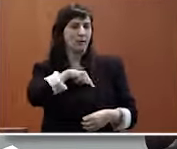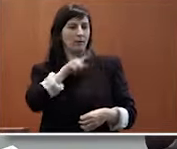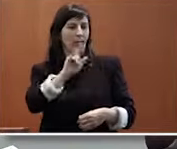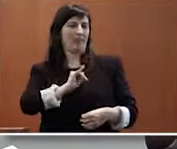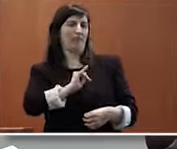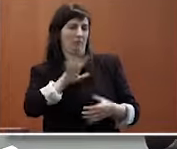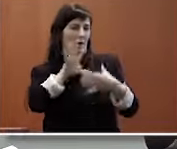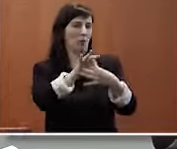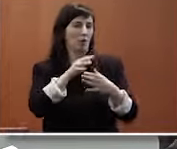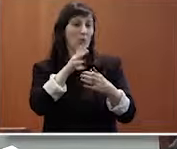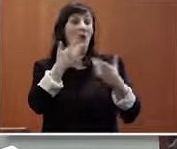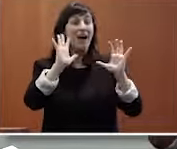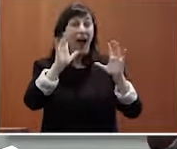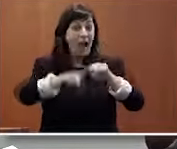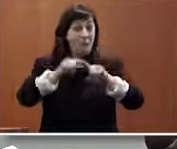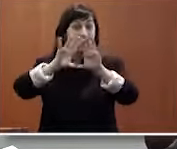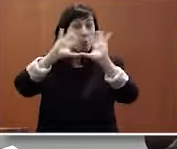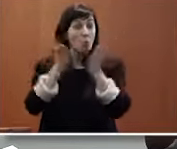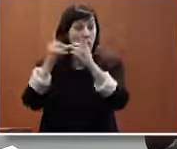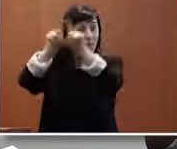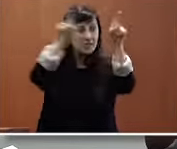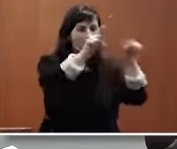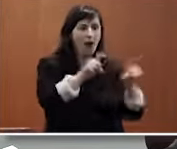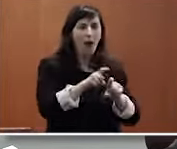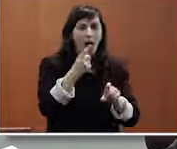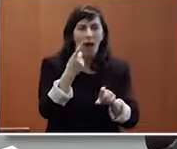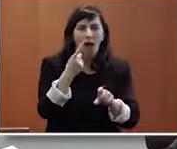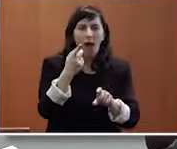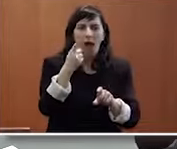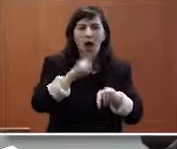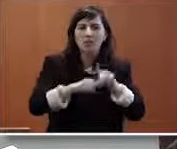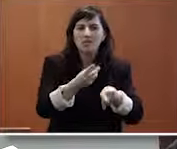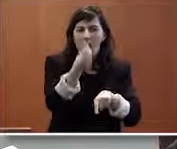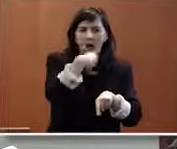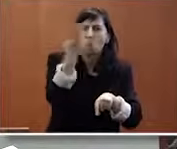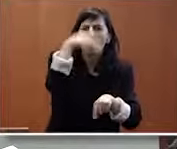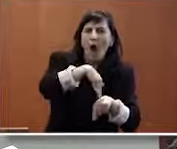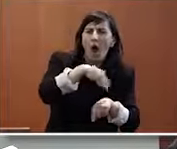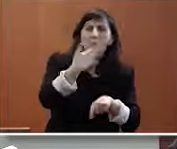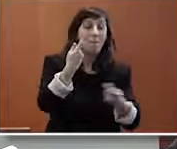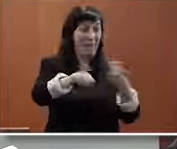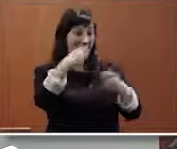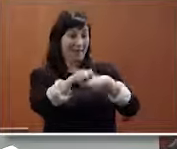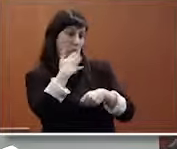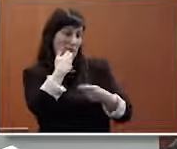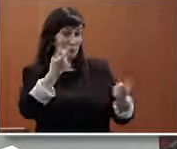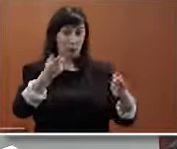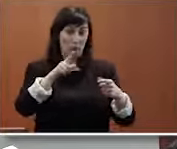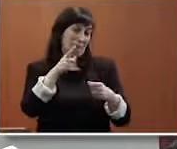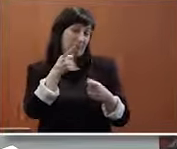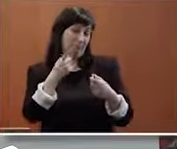por aludido o no pero en el mundo empresarial a veces se echan falta en verdad que cuando no sé cuando en venta por ejemplo en venta